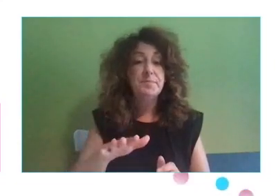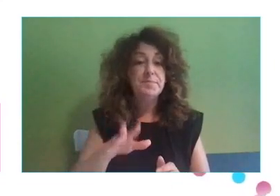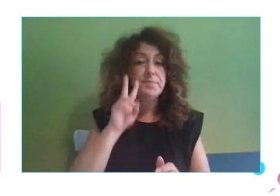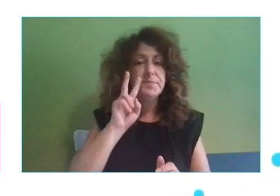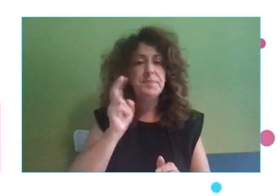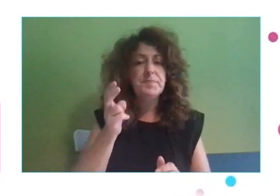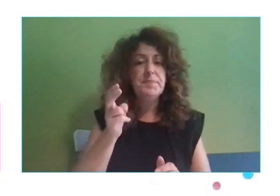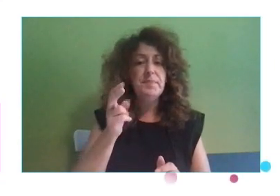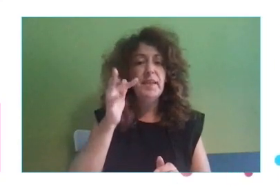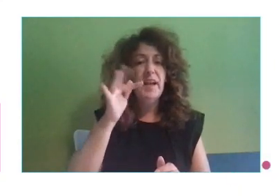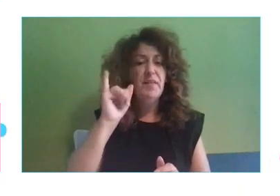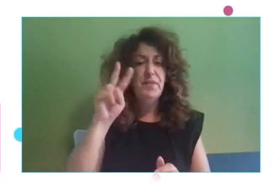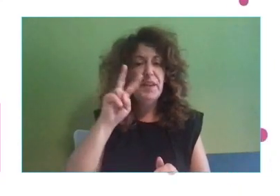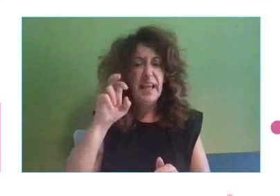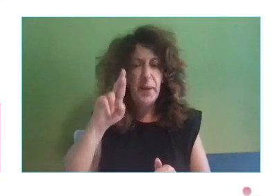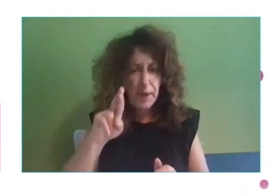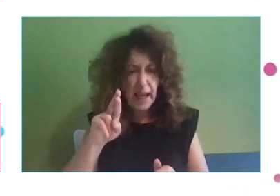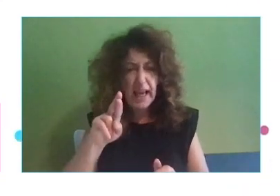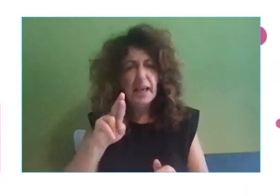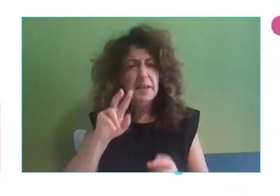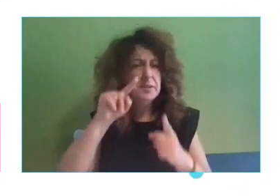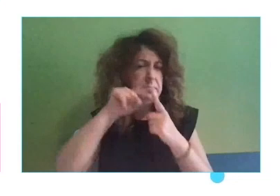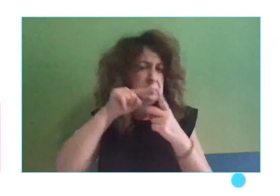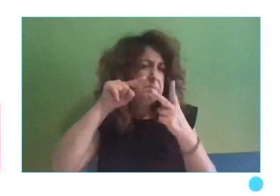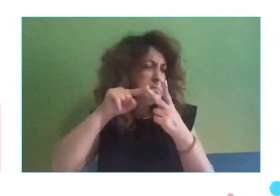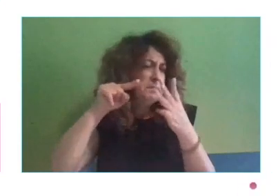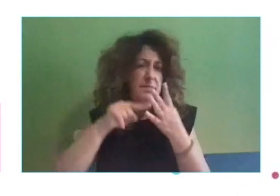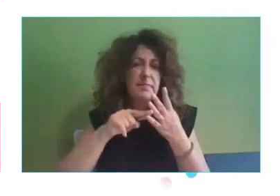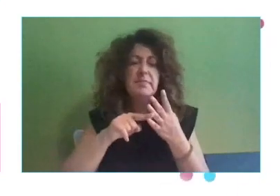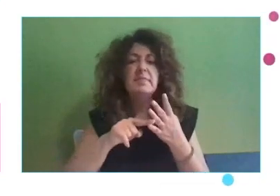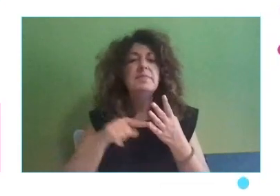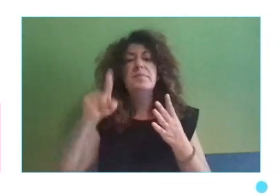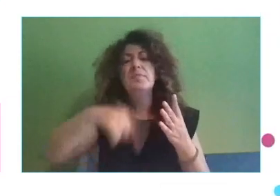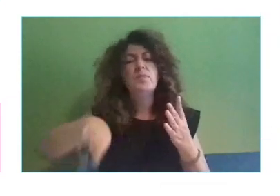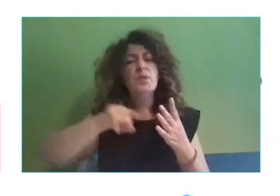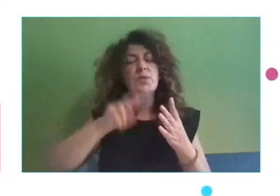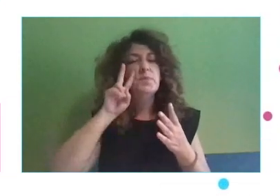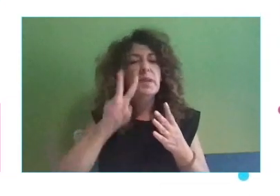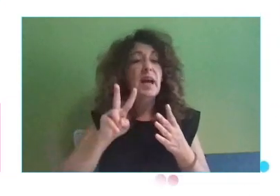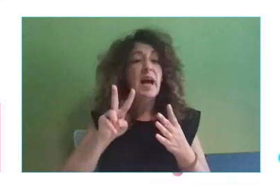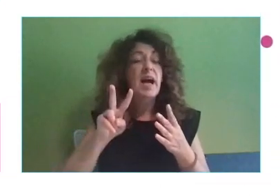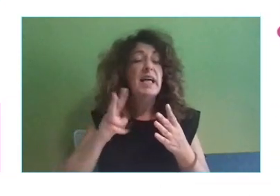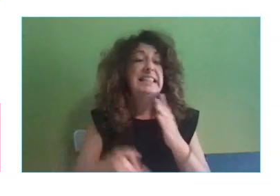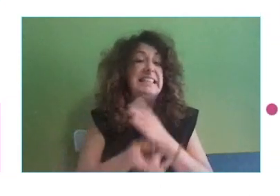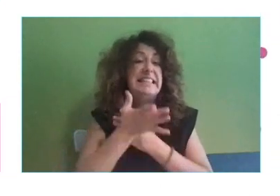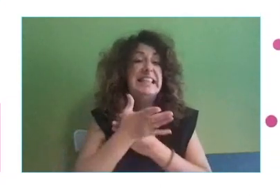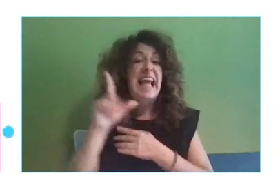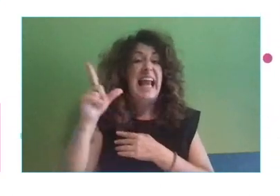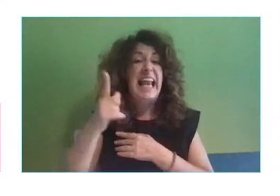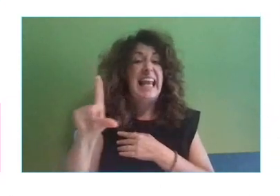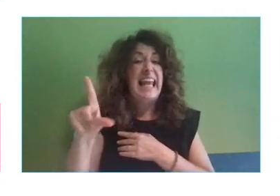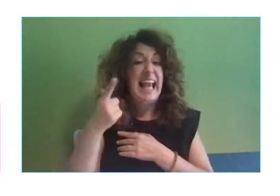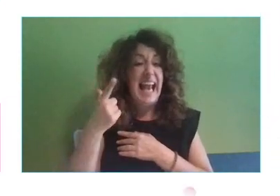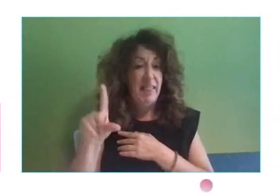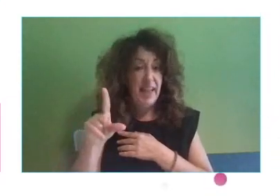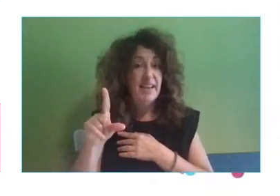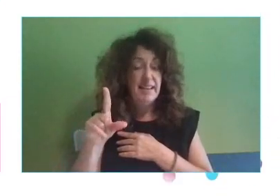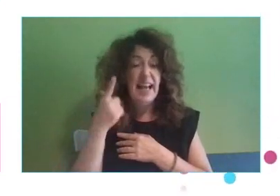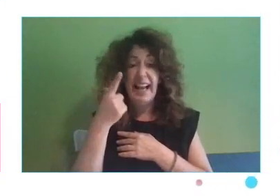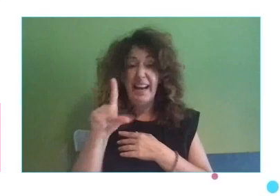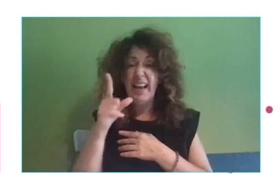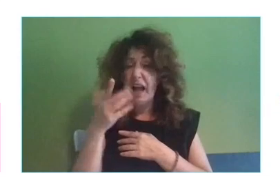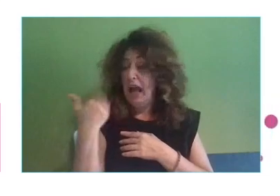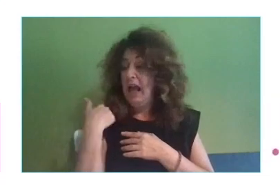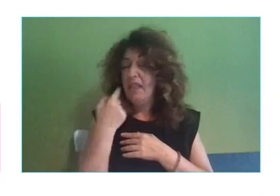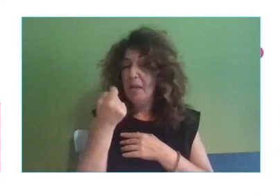y luego, sobre todo, estar muy atentos al movimiento que está teniendo LinkedIn. LinkedIn está lanzando, se supone, según me comentaron el otro